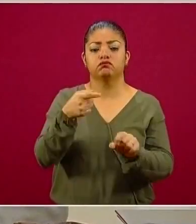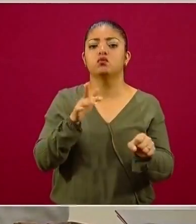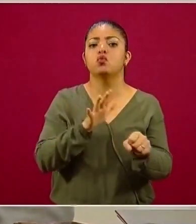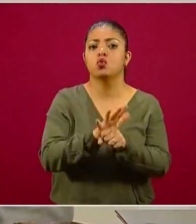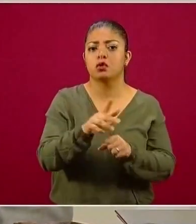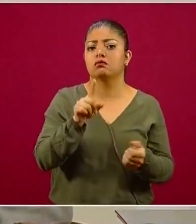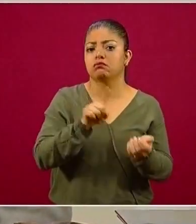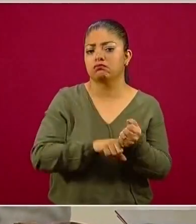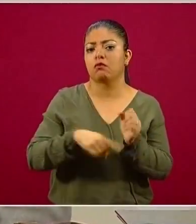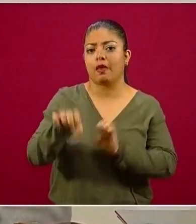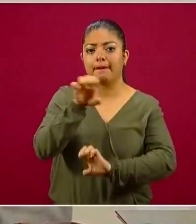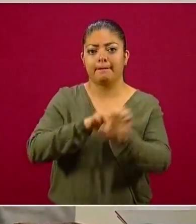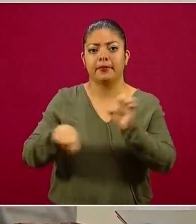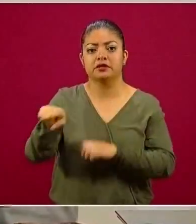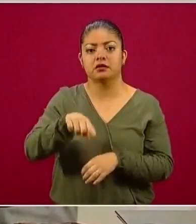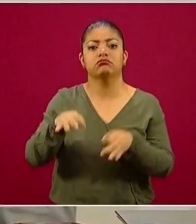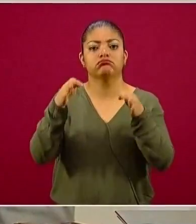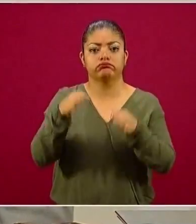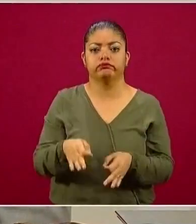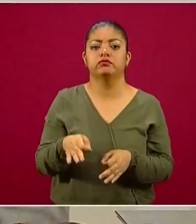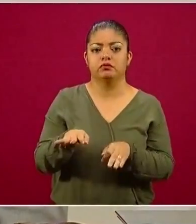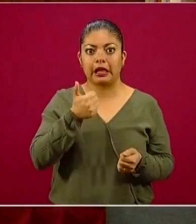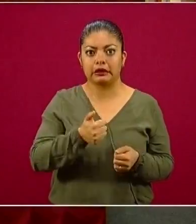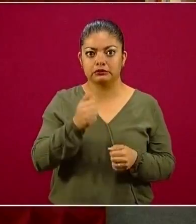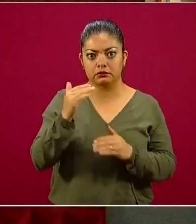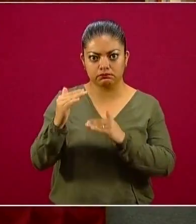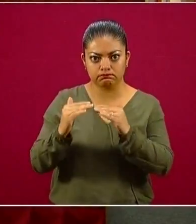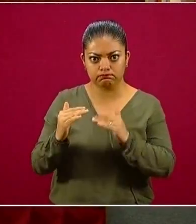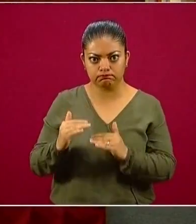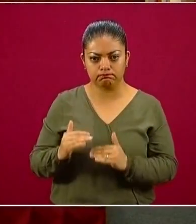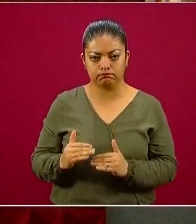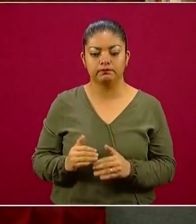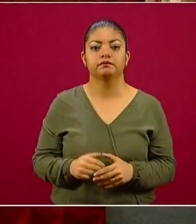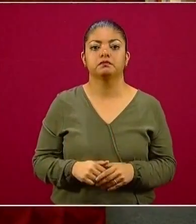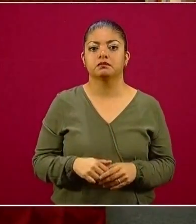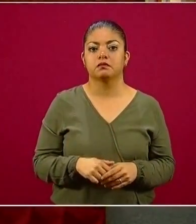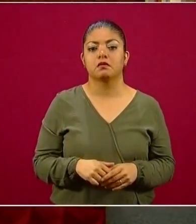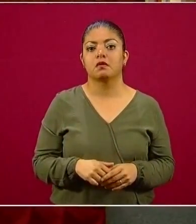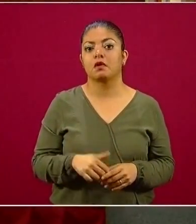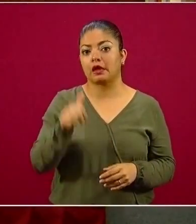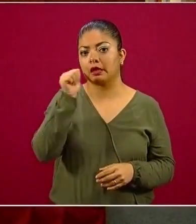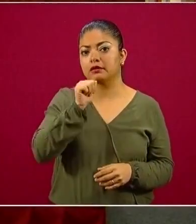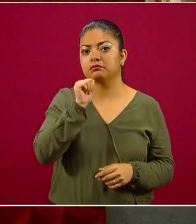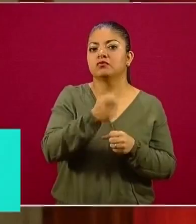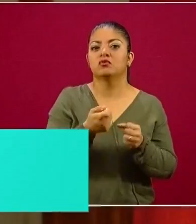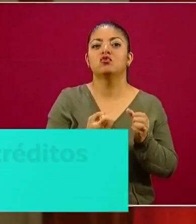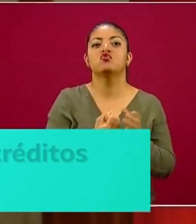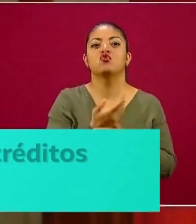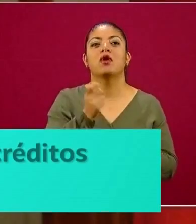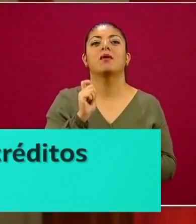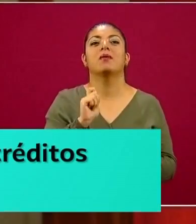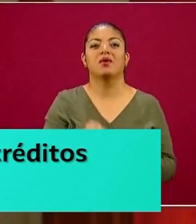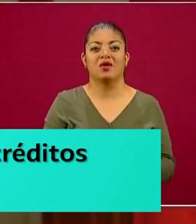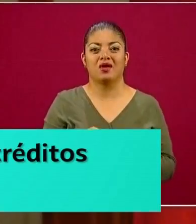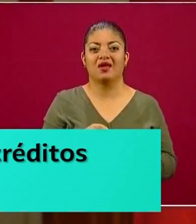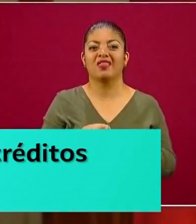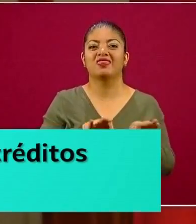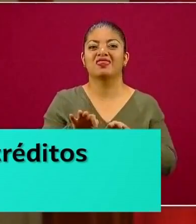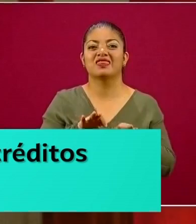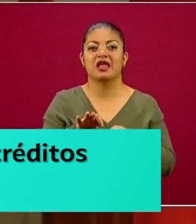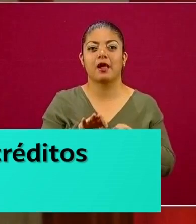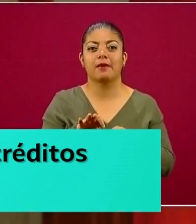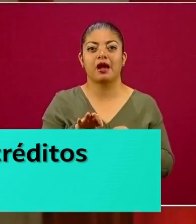Las solicitudes aprobadas de créditos por 25 mil pesos para trabajadoras del hogar y trabajadores independientes afiliados al Instituto